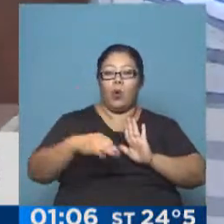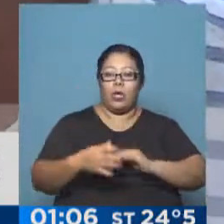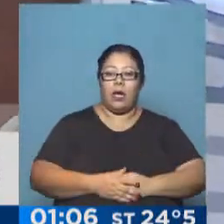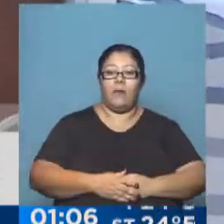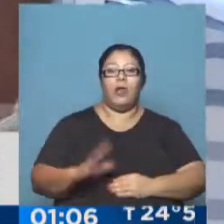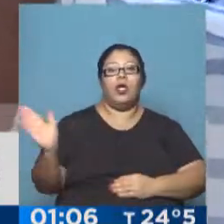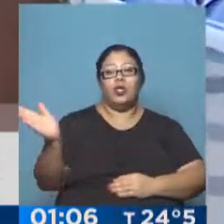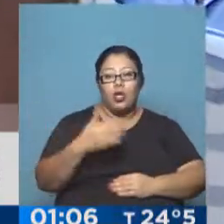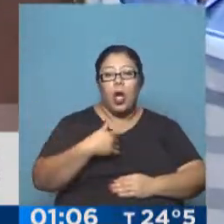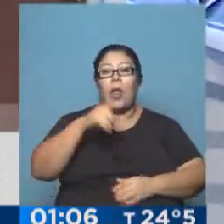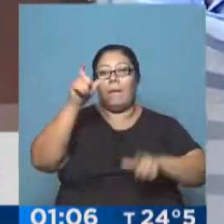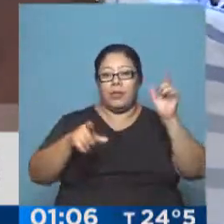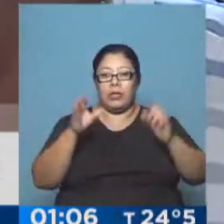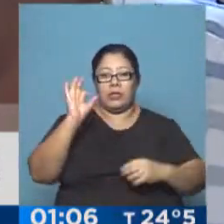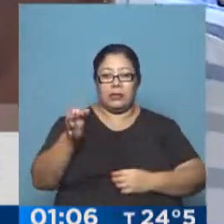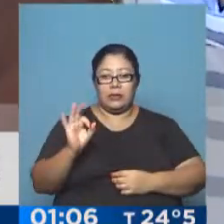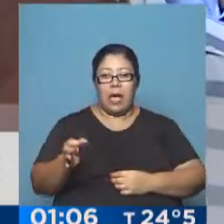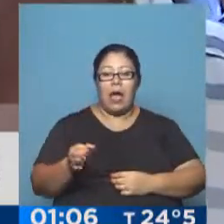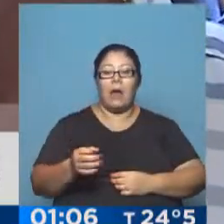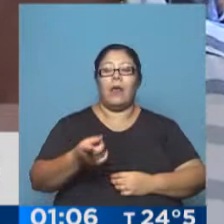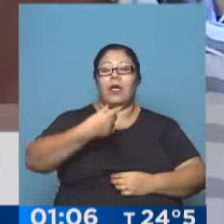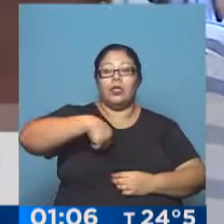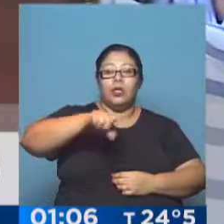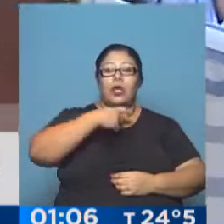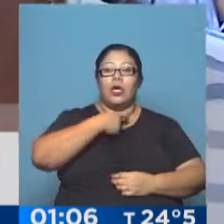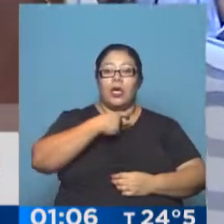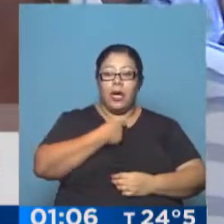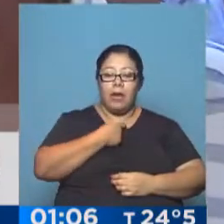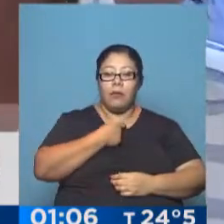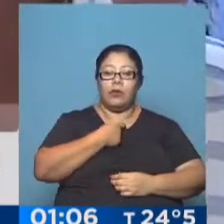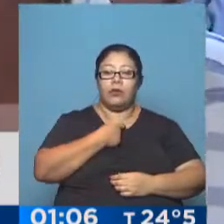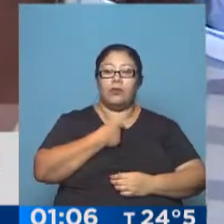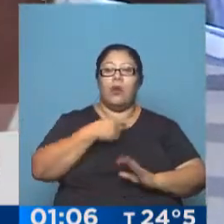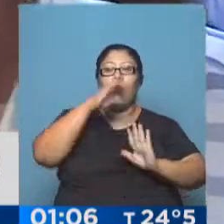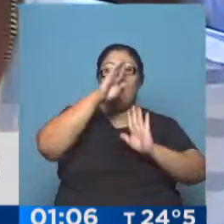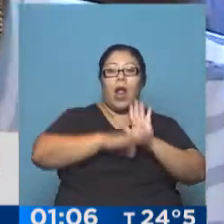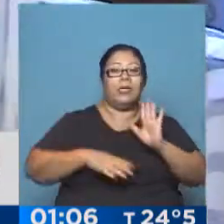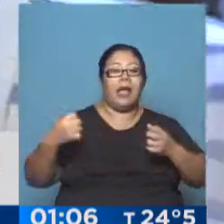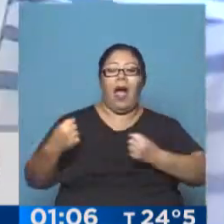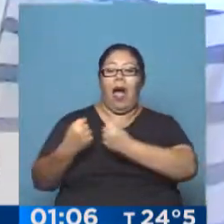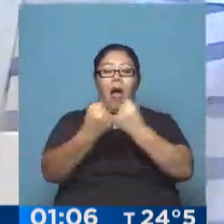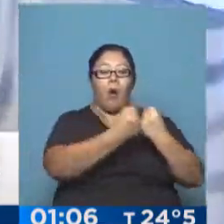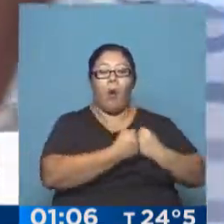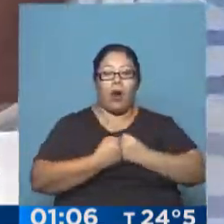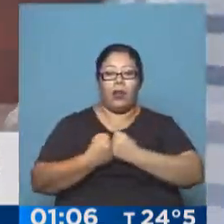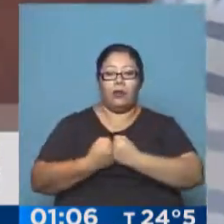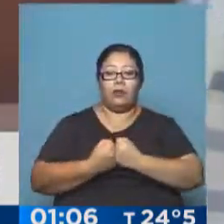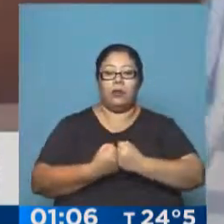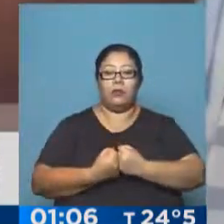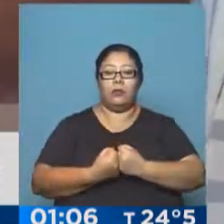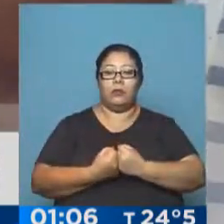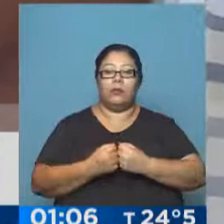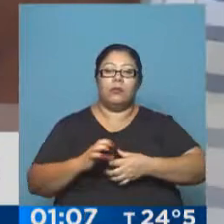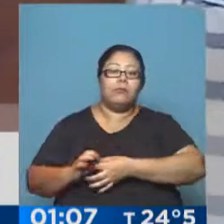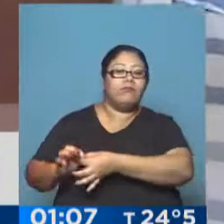mundo lo comenta, de que hay buena voluntad de tratar de buscar una lista consensuada, es decir, no es una lista unidad, pero